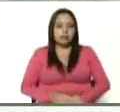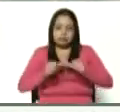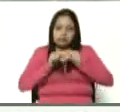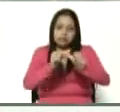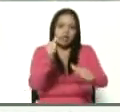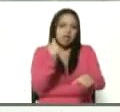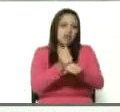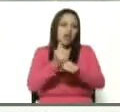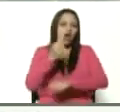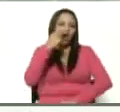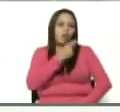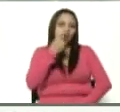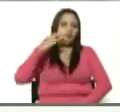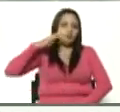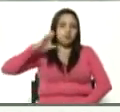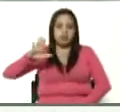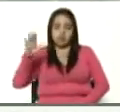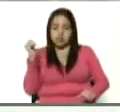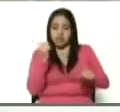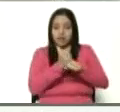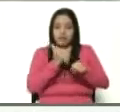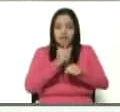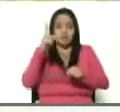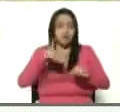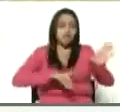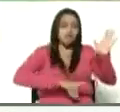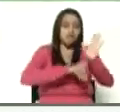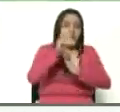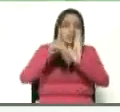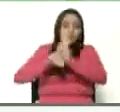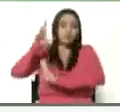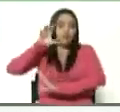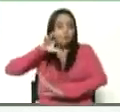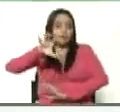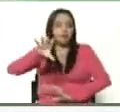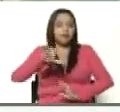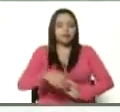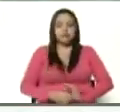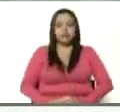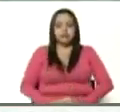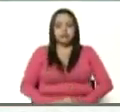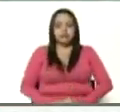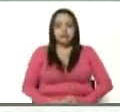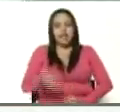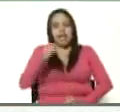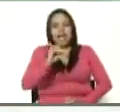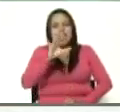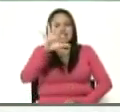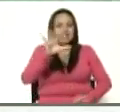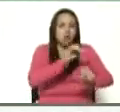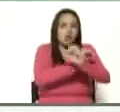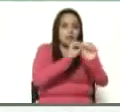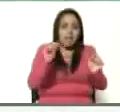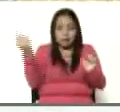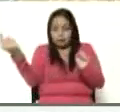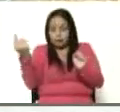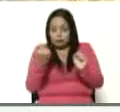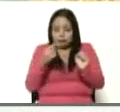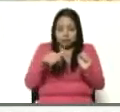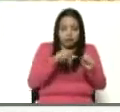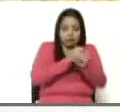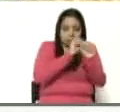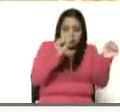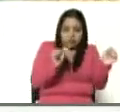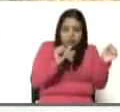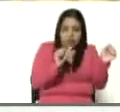comprometidos con la producción y con el desarrollo de nuestro país. Llegamos a las 5 de la mañana, señor presidente, una jornada de